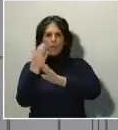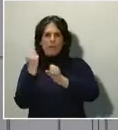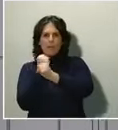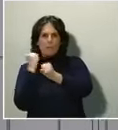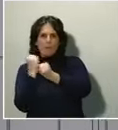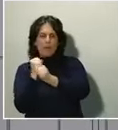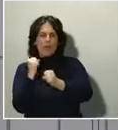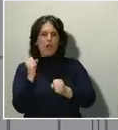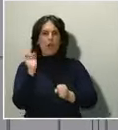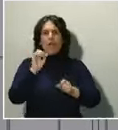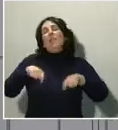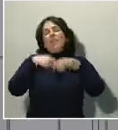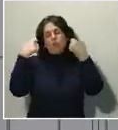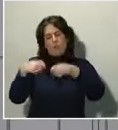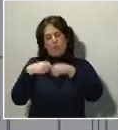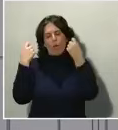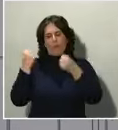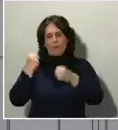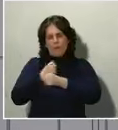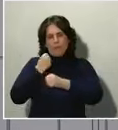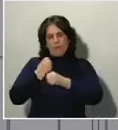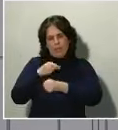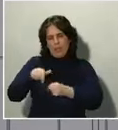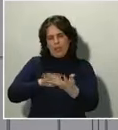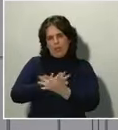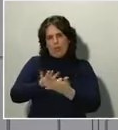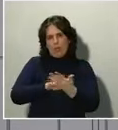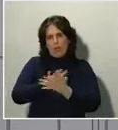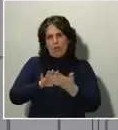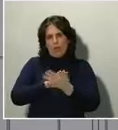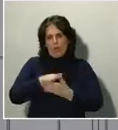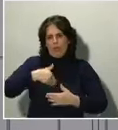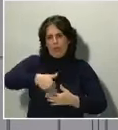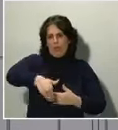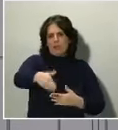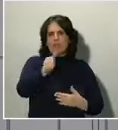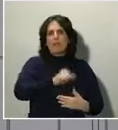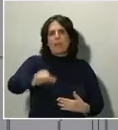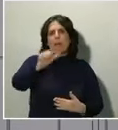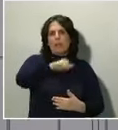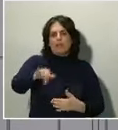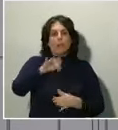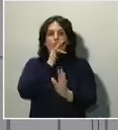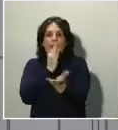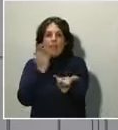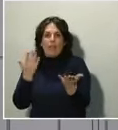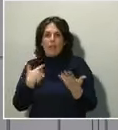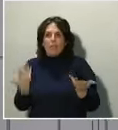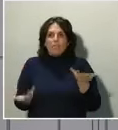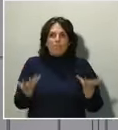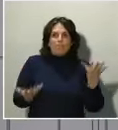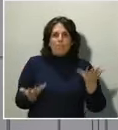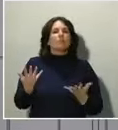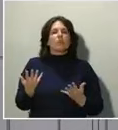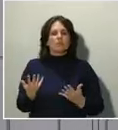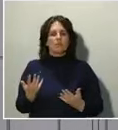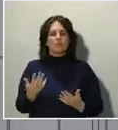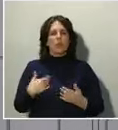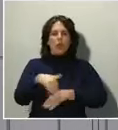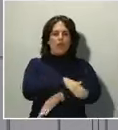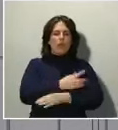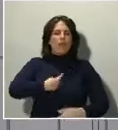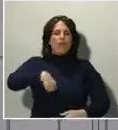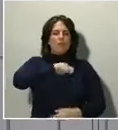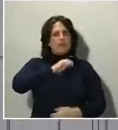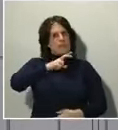de empleo, desgraciadamente, en este caso, en las próximas semanas. Por tanto, el Gobierno de España tiene el interés, la voluntad de presentar